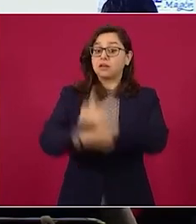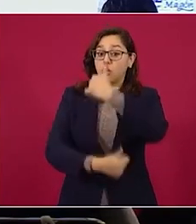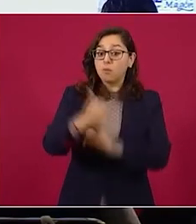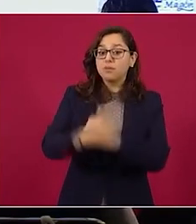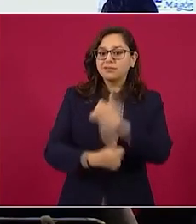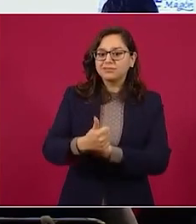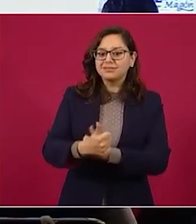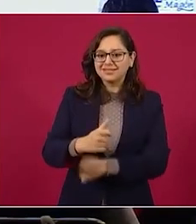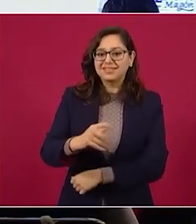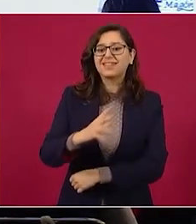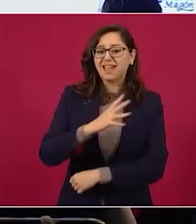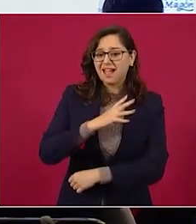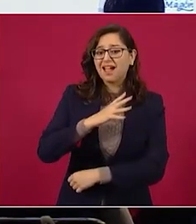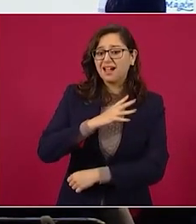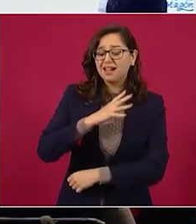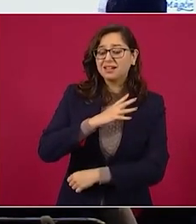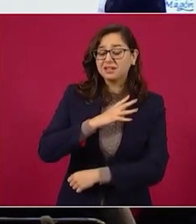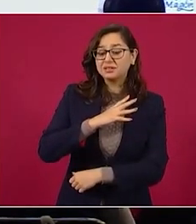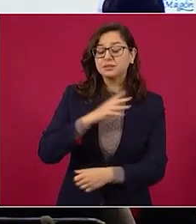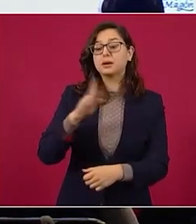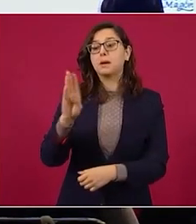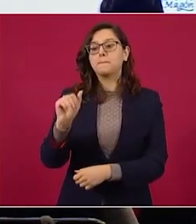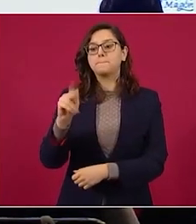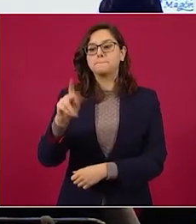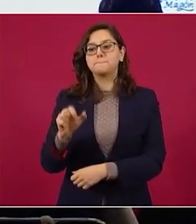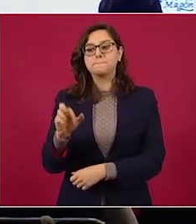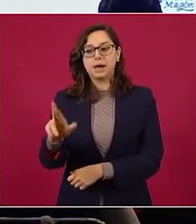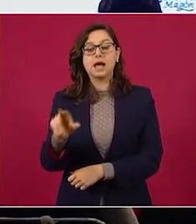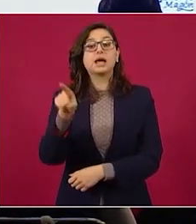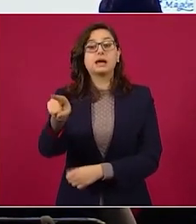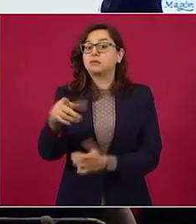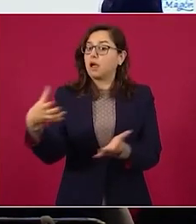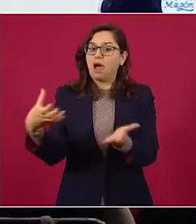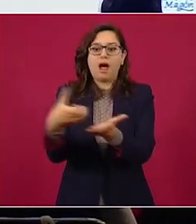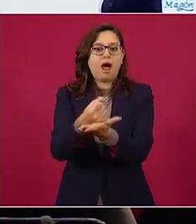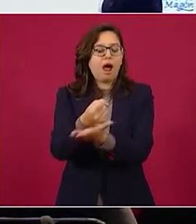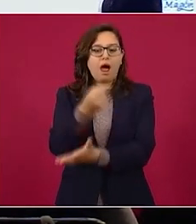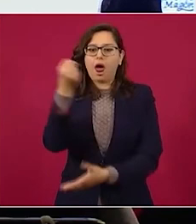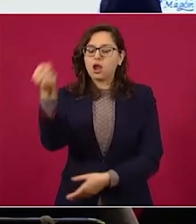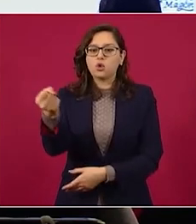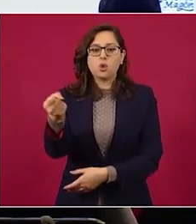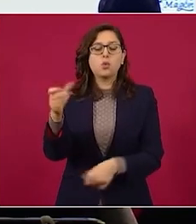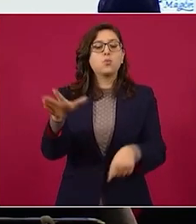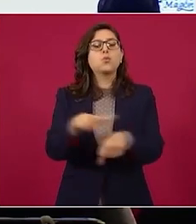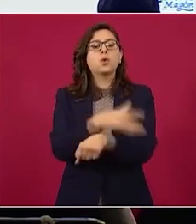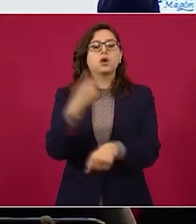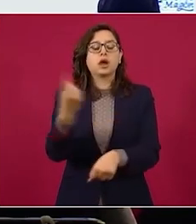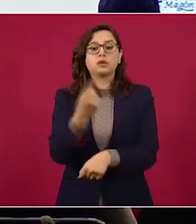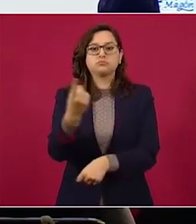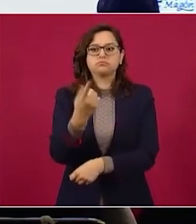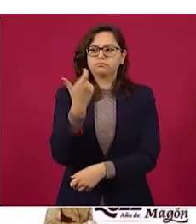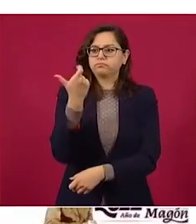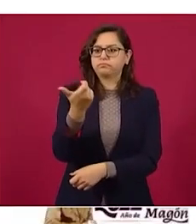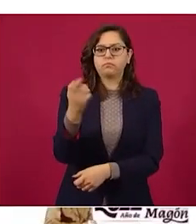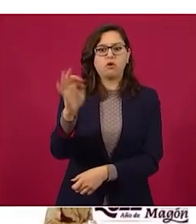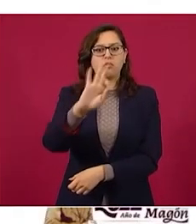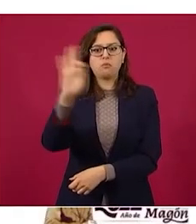la empresa Baker Hughes ganó al ofertar un menor precio